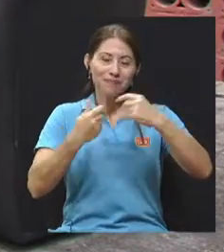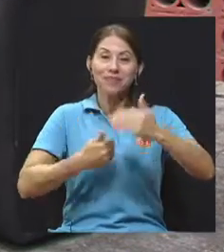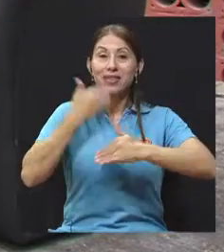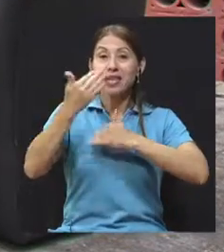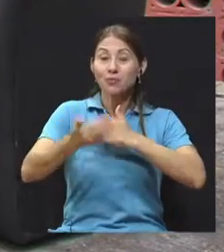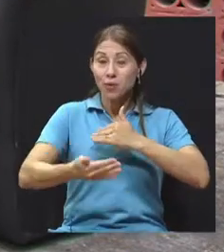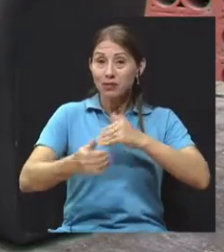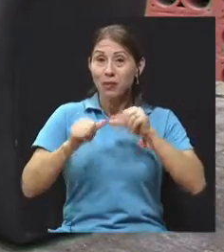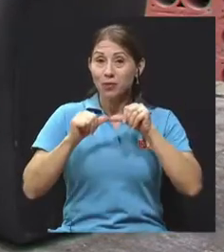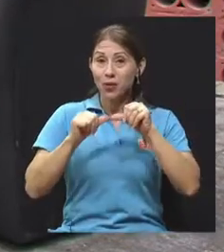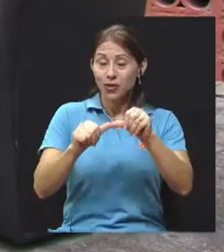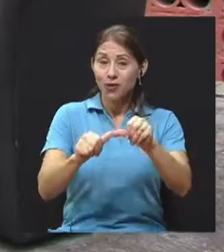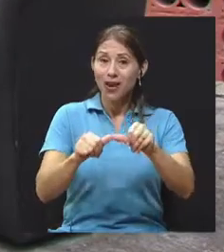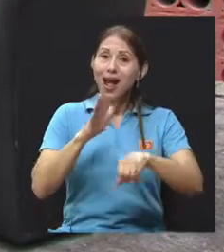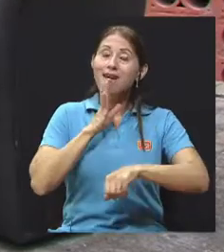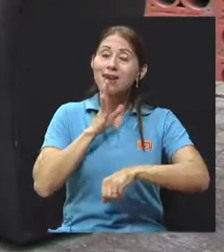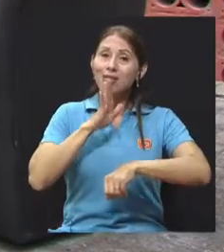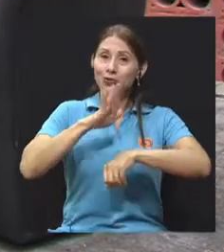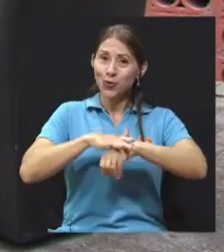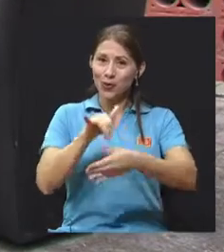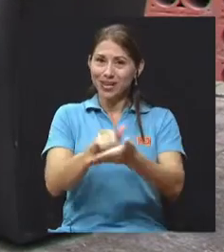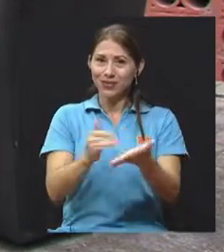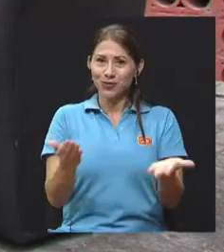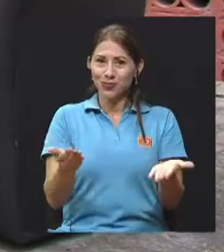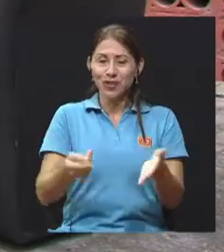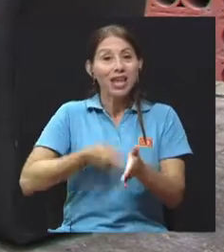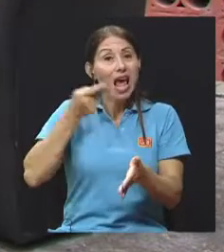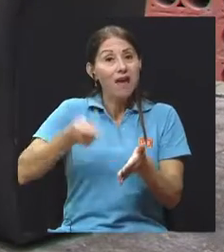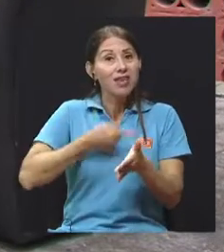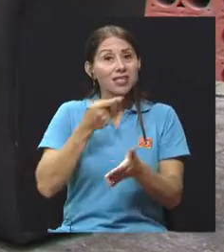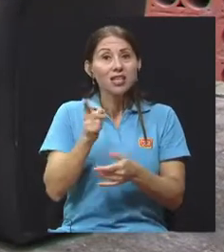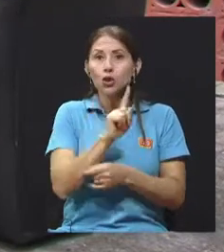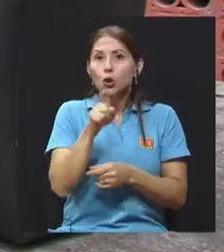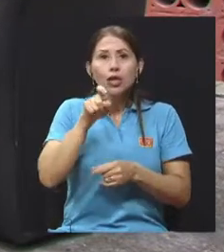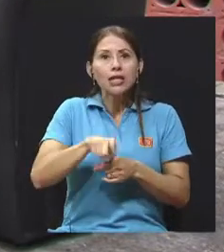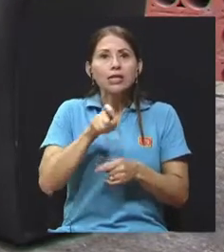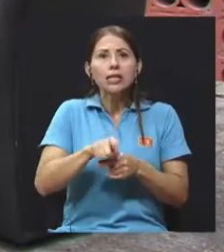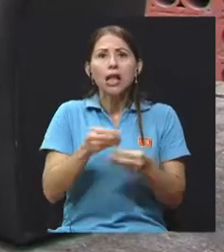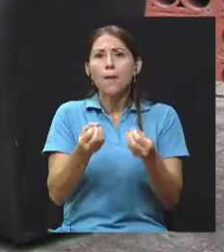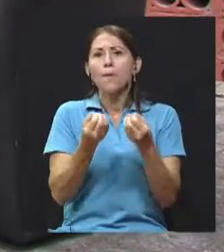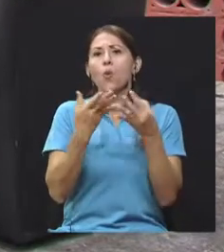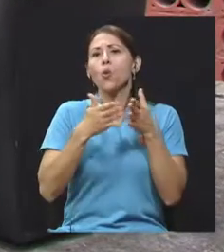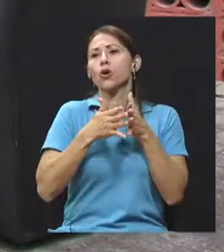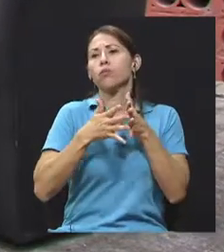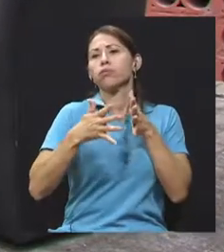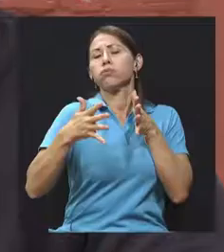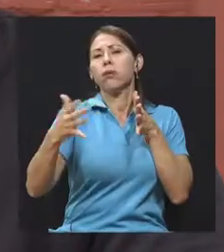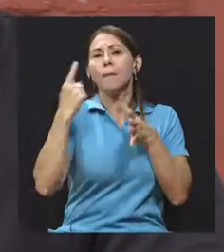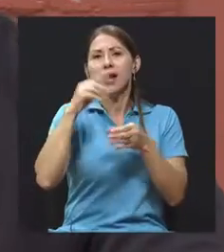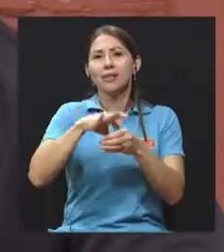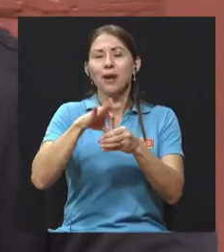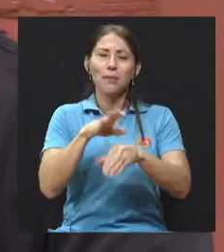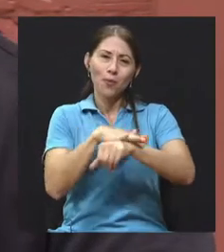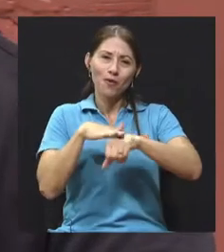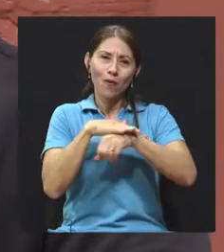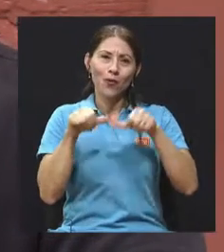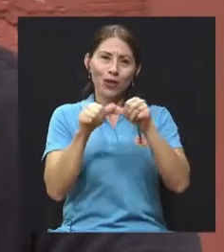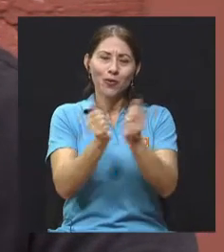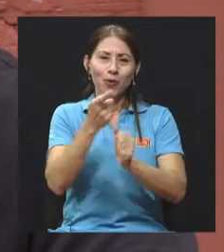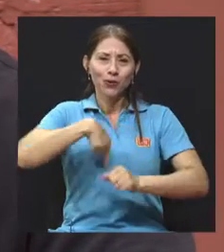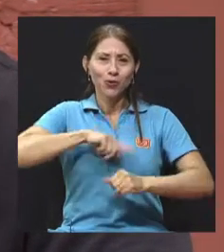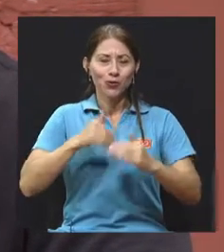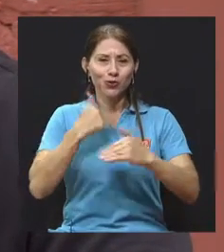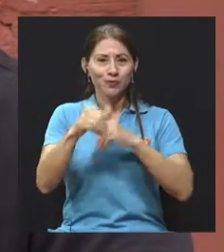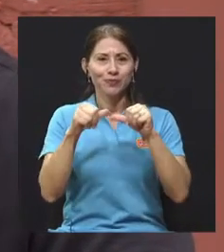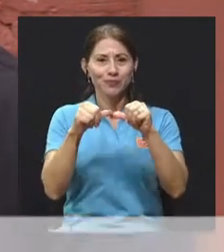podamos regresar, María del Mar, si me lo permiten, hablando de esto, que a veces no se necesitan grandes espacios para poder sembrar. Por favor, quédense con